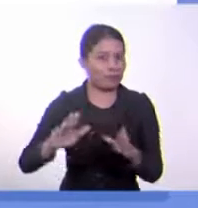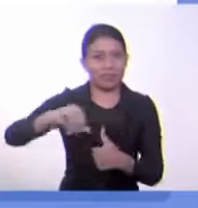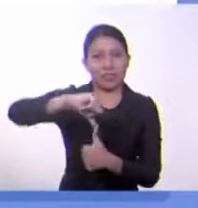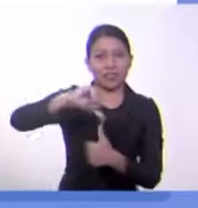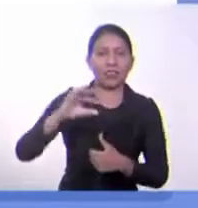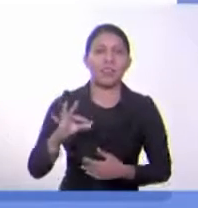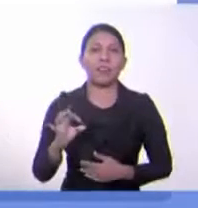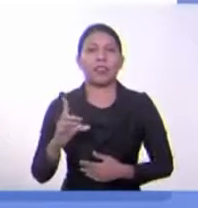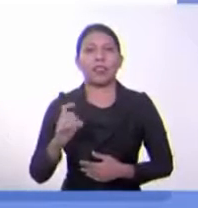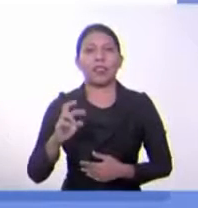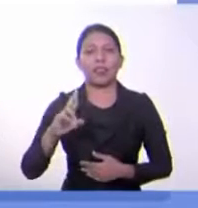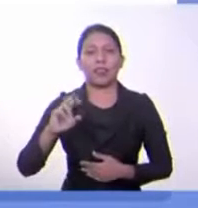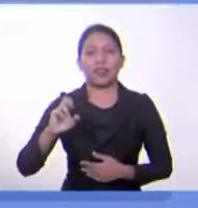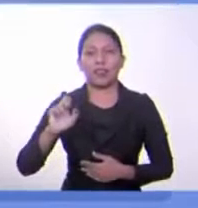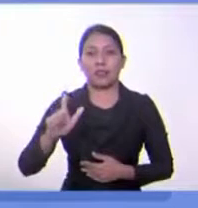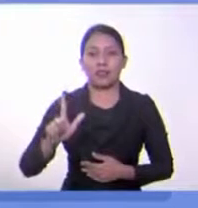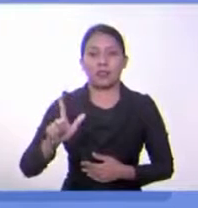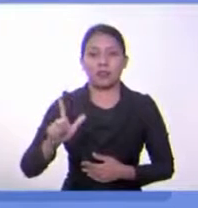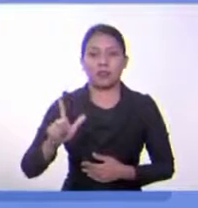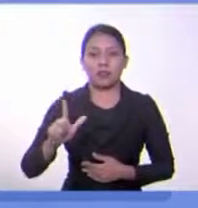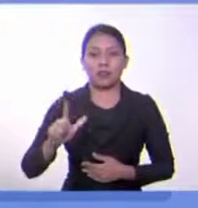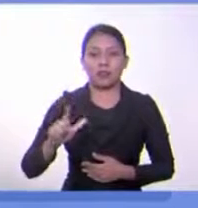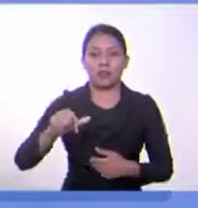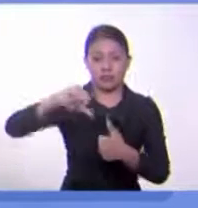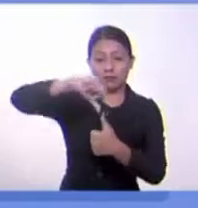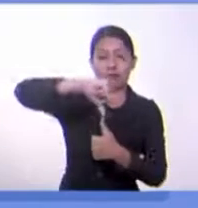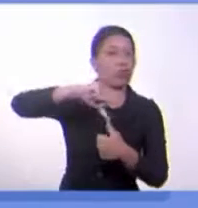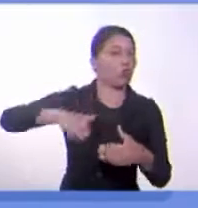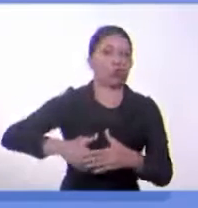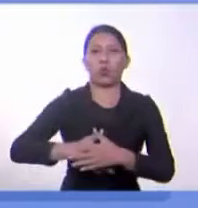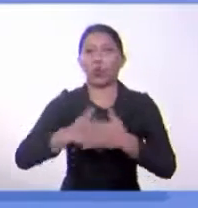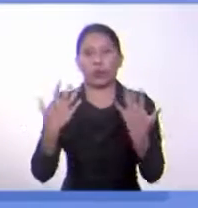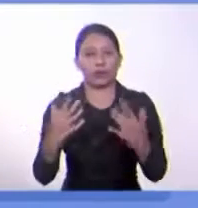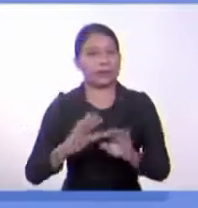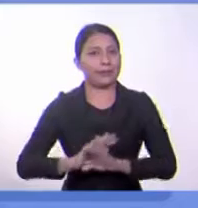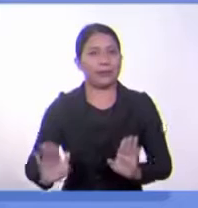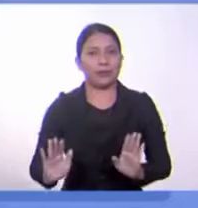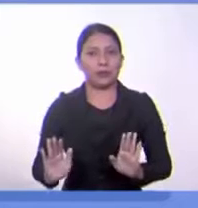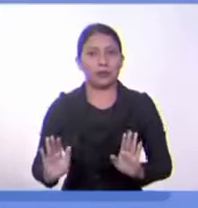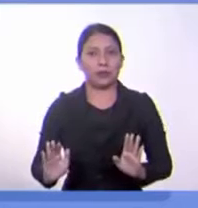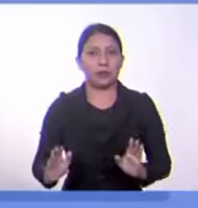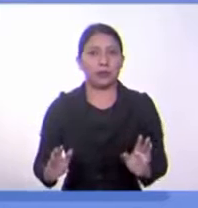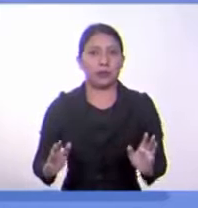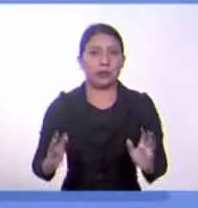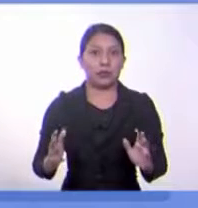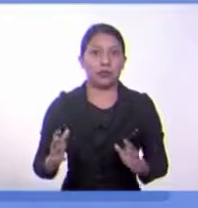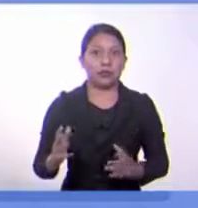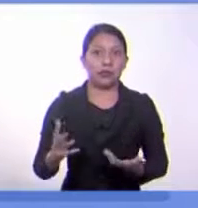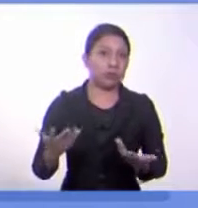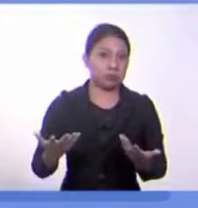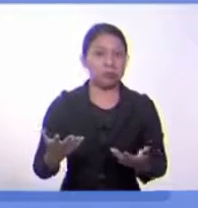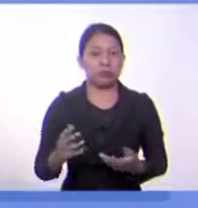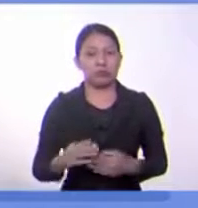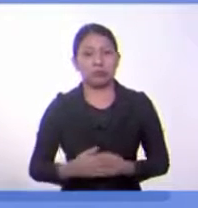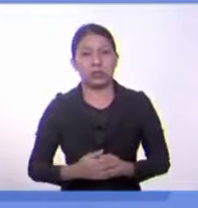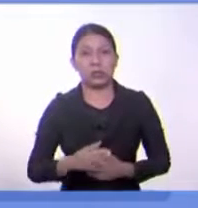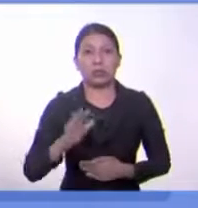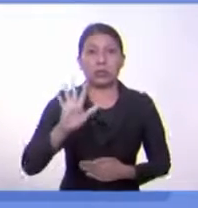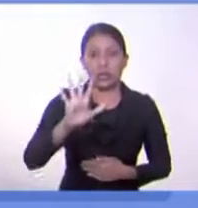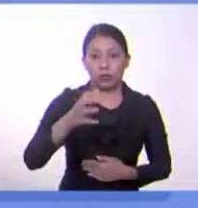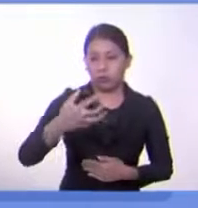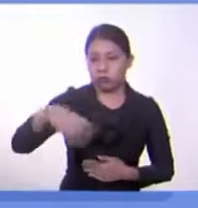Centroamericana dejó cinco, digamos, estados